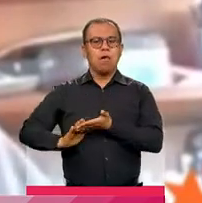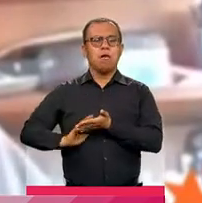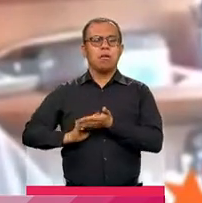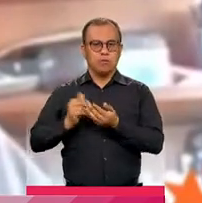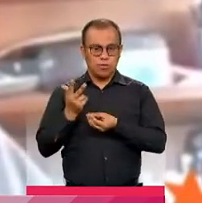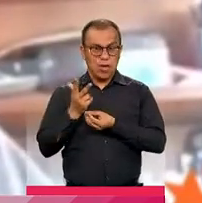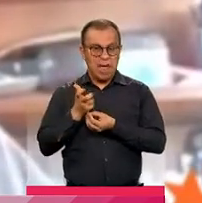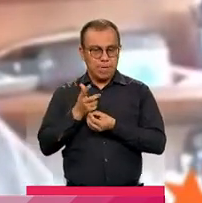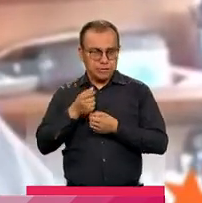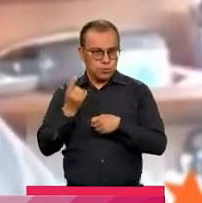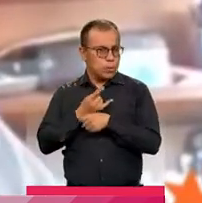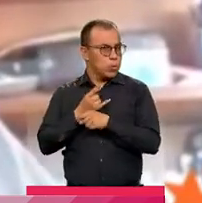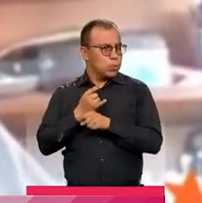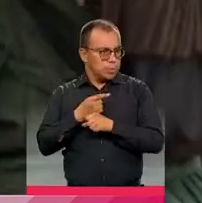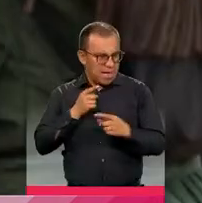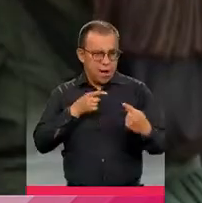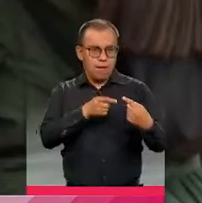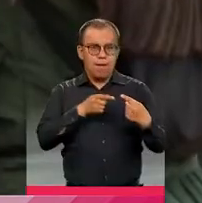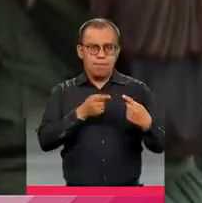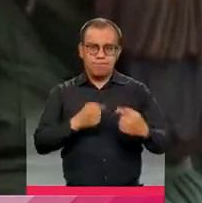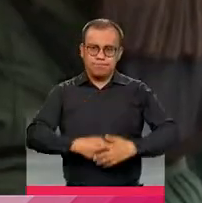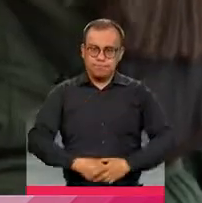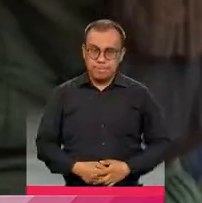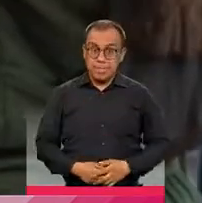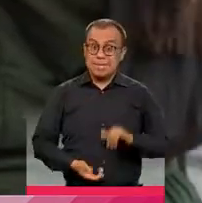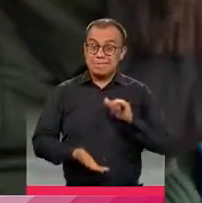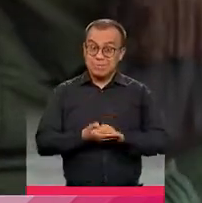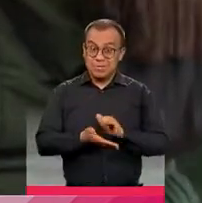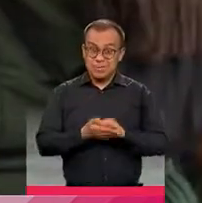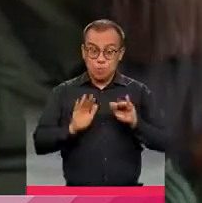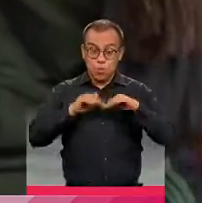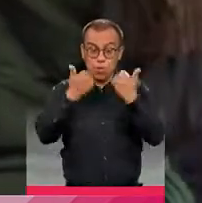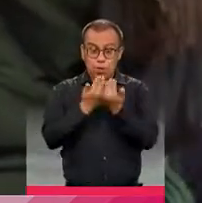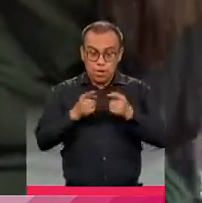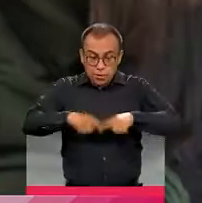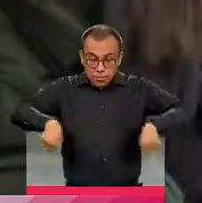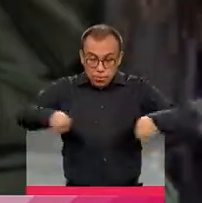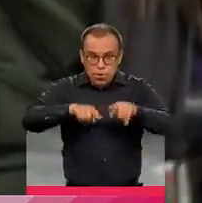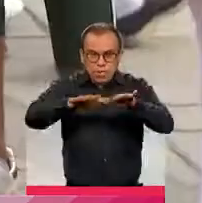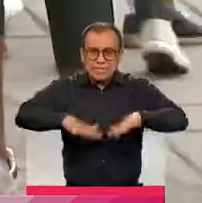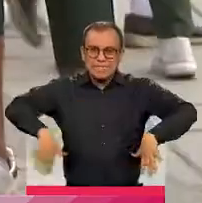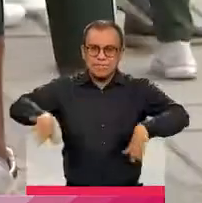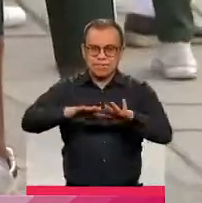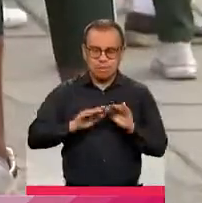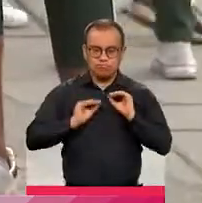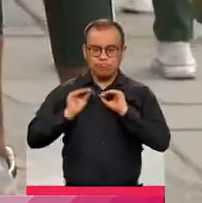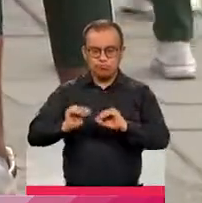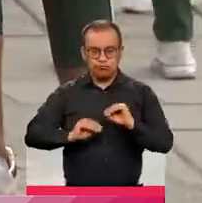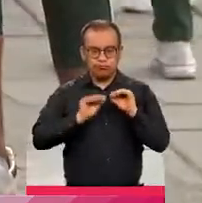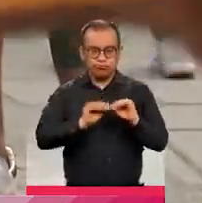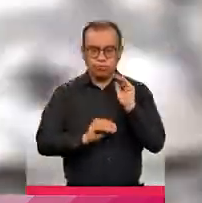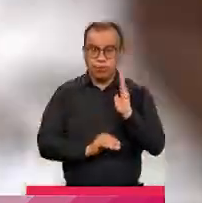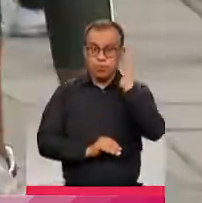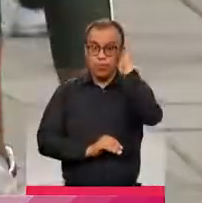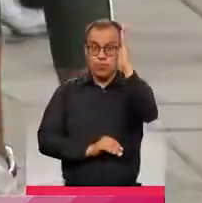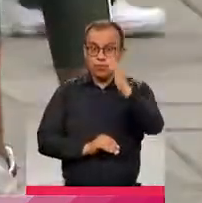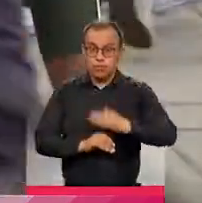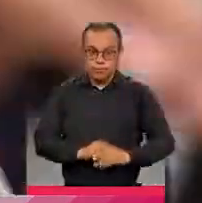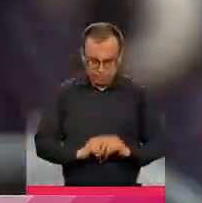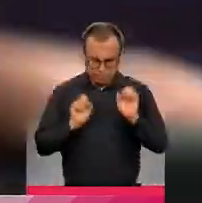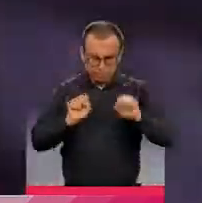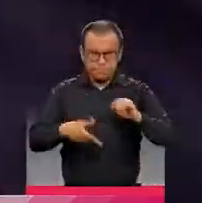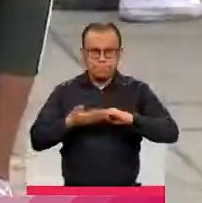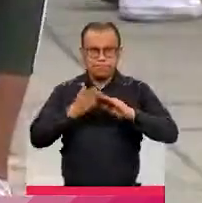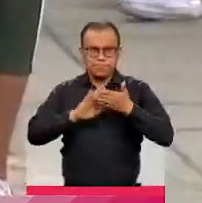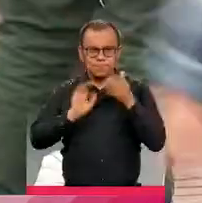esa discrepancia. Por eso la escuela es un territorio ideal para formar a las próximas generaciones y que puedan vivir en